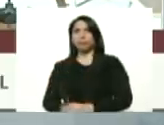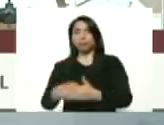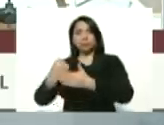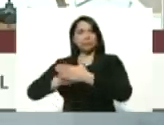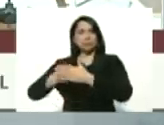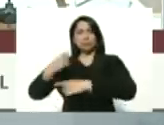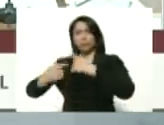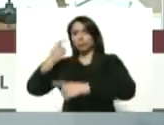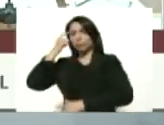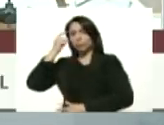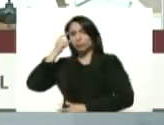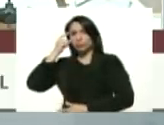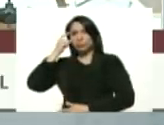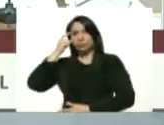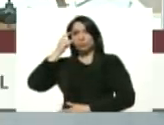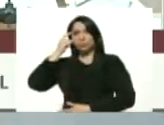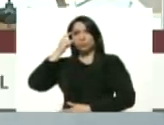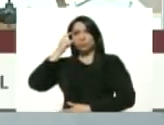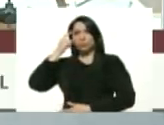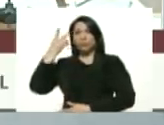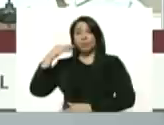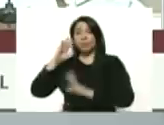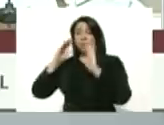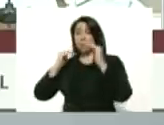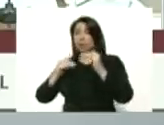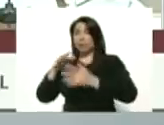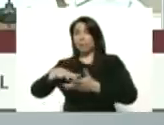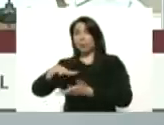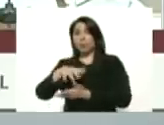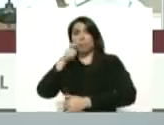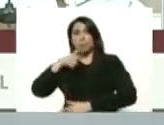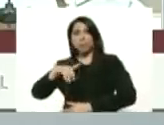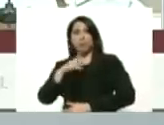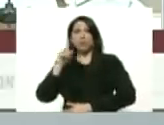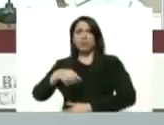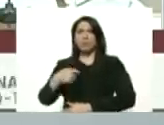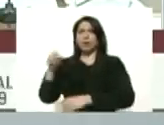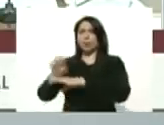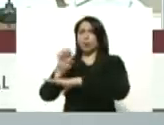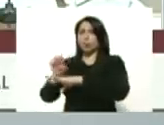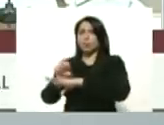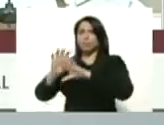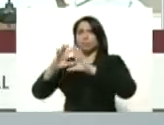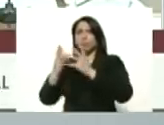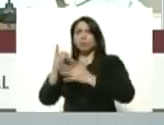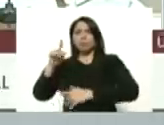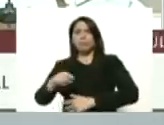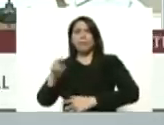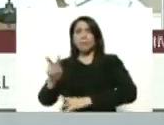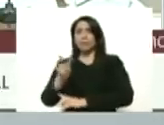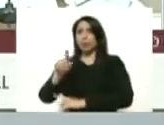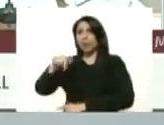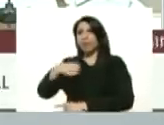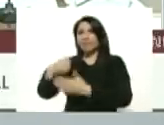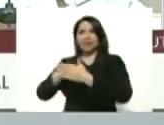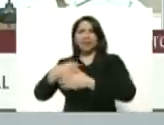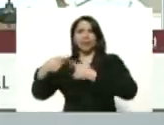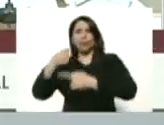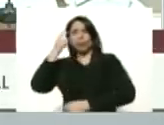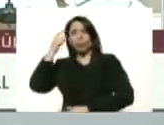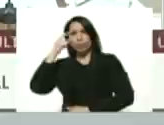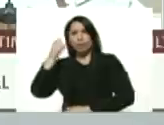batalla diaria por atender los problemas del pueblo por la economía la batalla diaria que damos